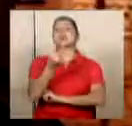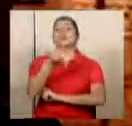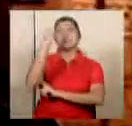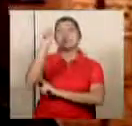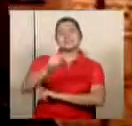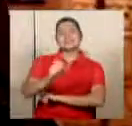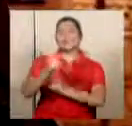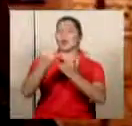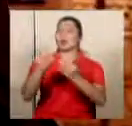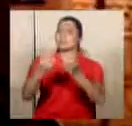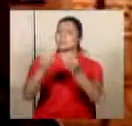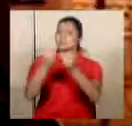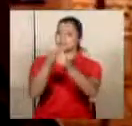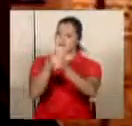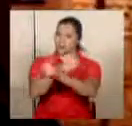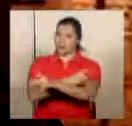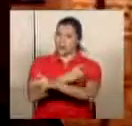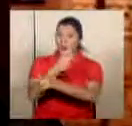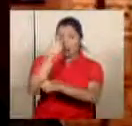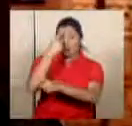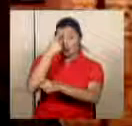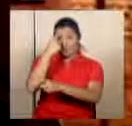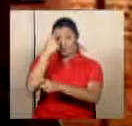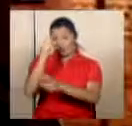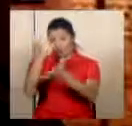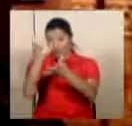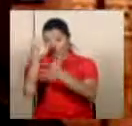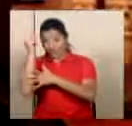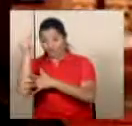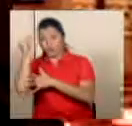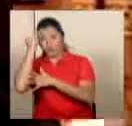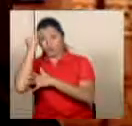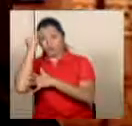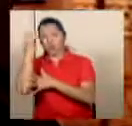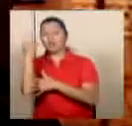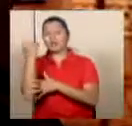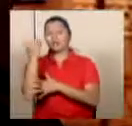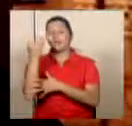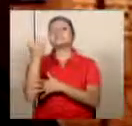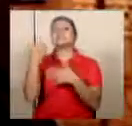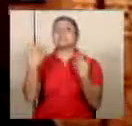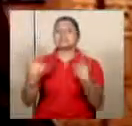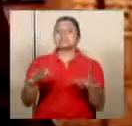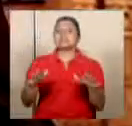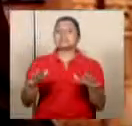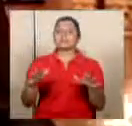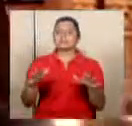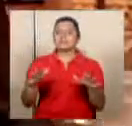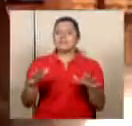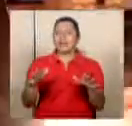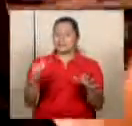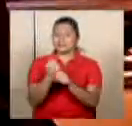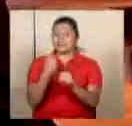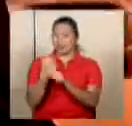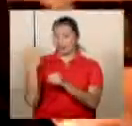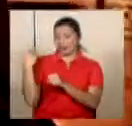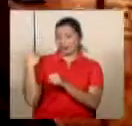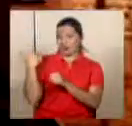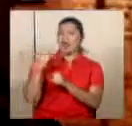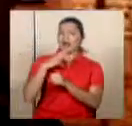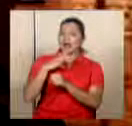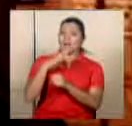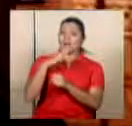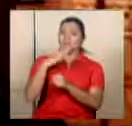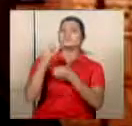complica mucho para las intenciones del gobierno en la eventualidad de que ya se concreten lo que se ha venido hablando de enviar al Congreso